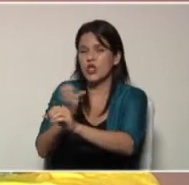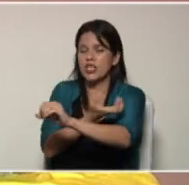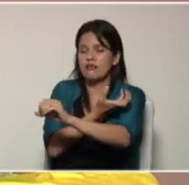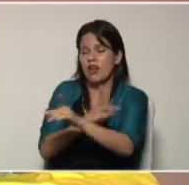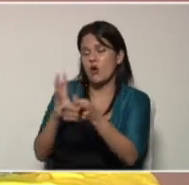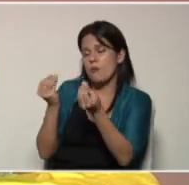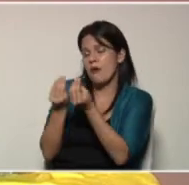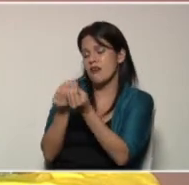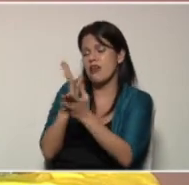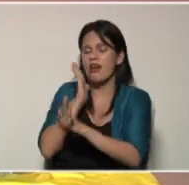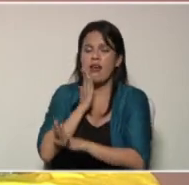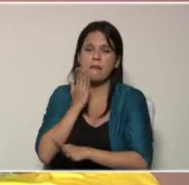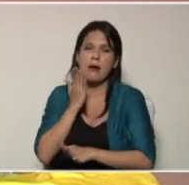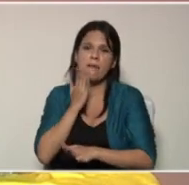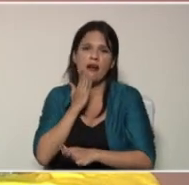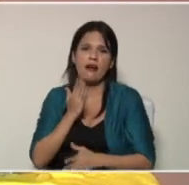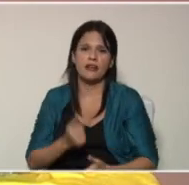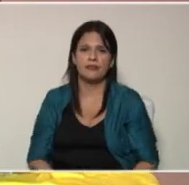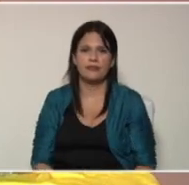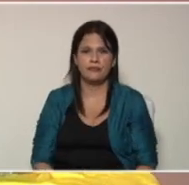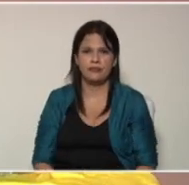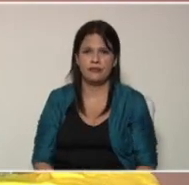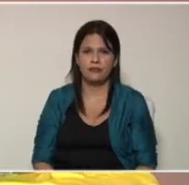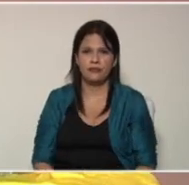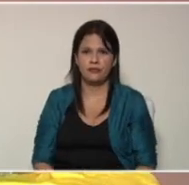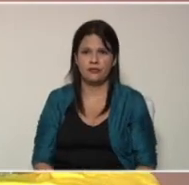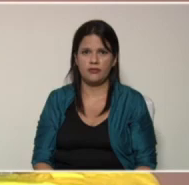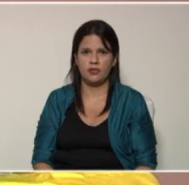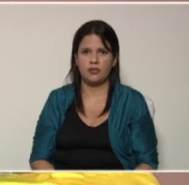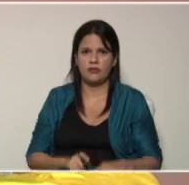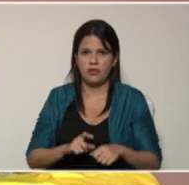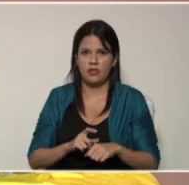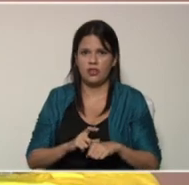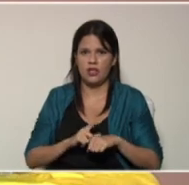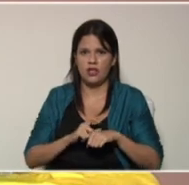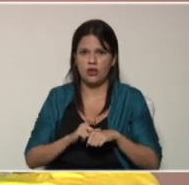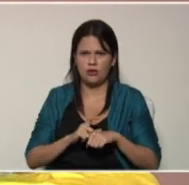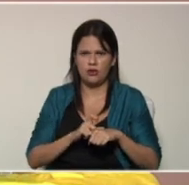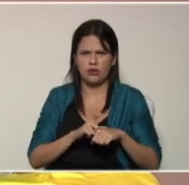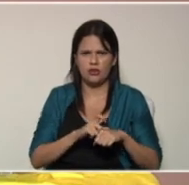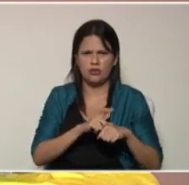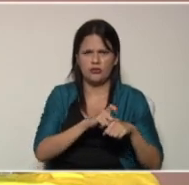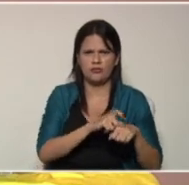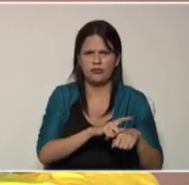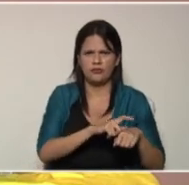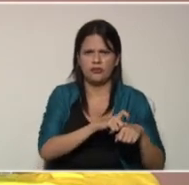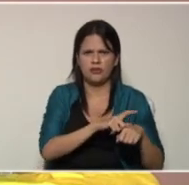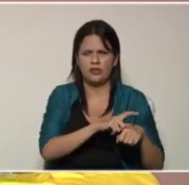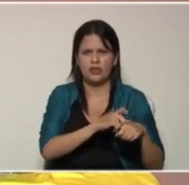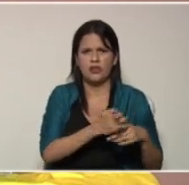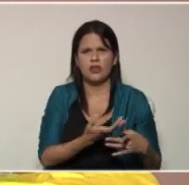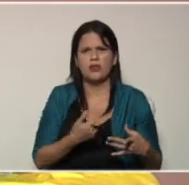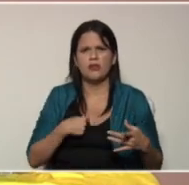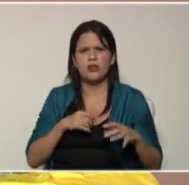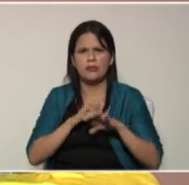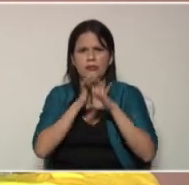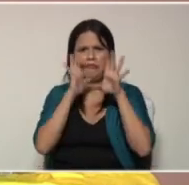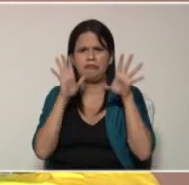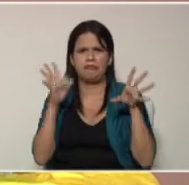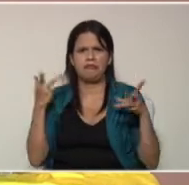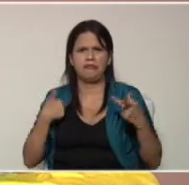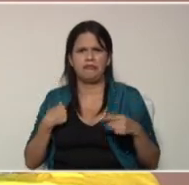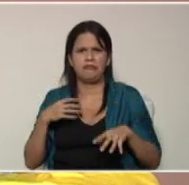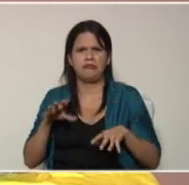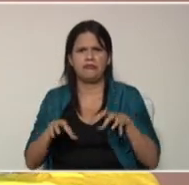canciones acompañan a mamá lombrices poquitos iban apareciendo y los